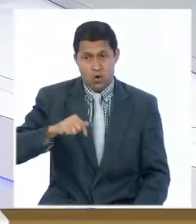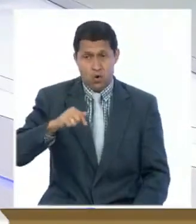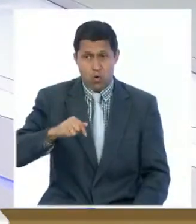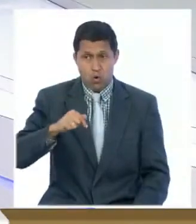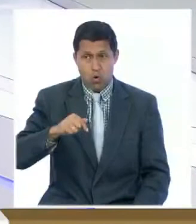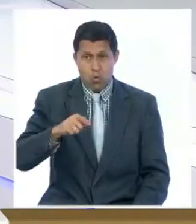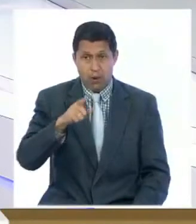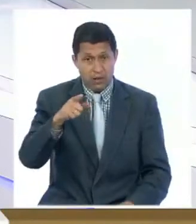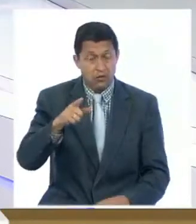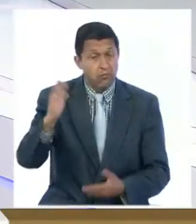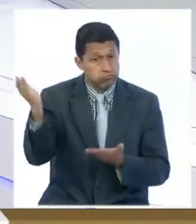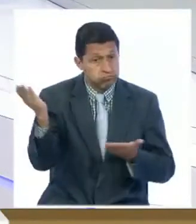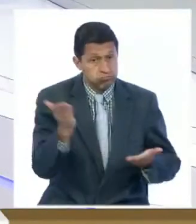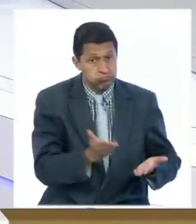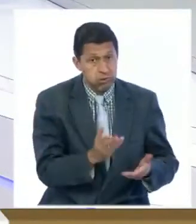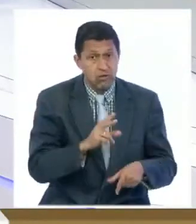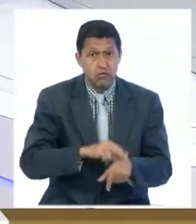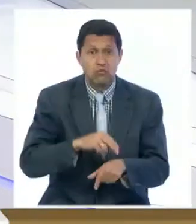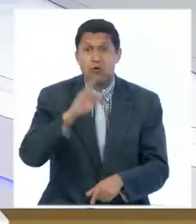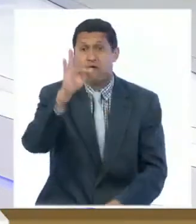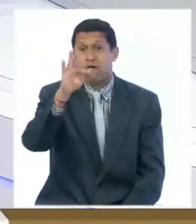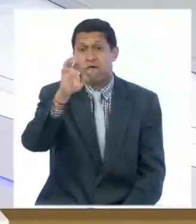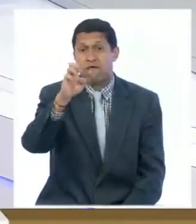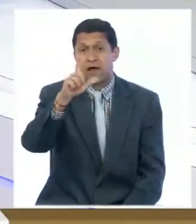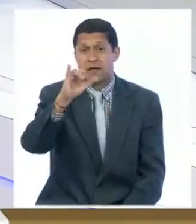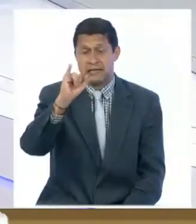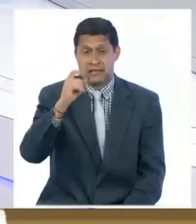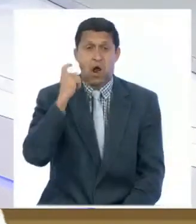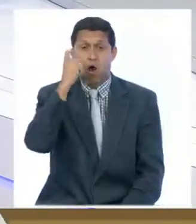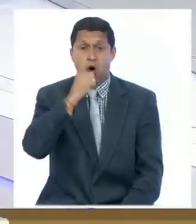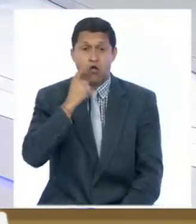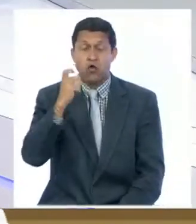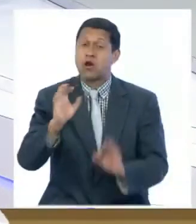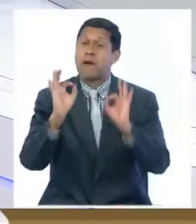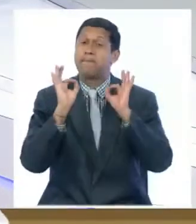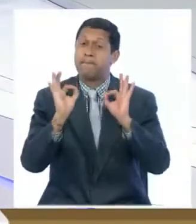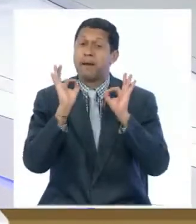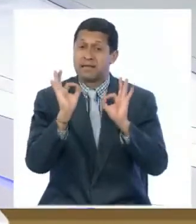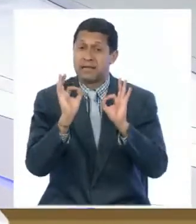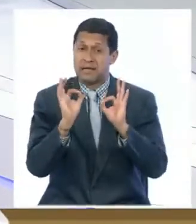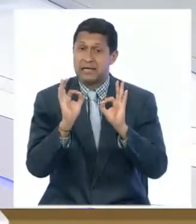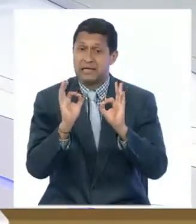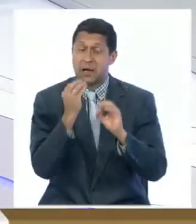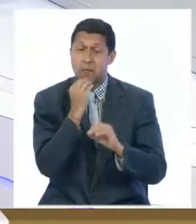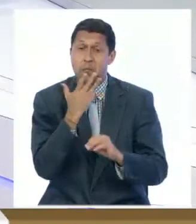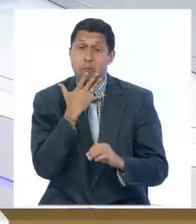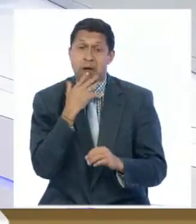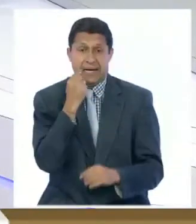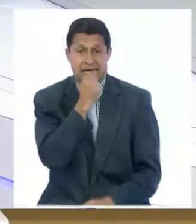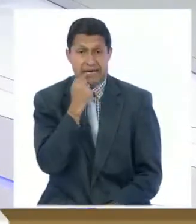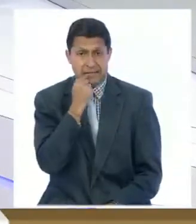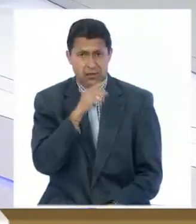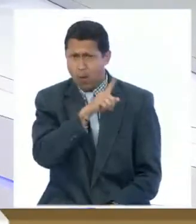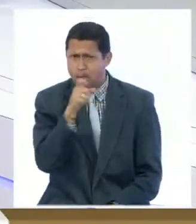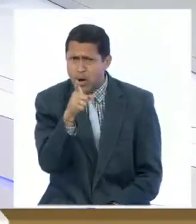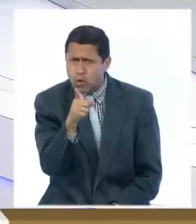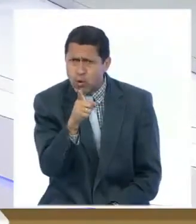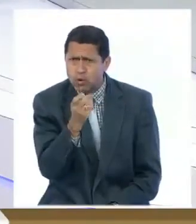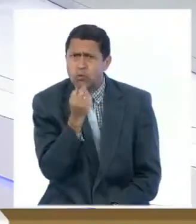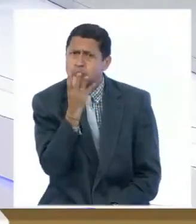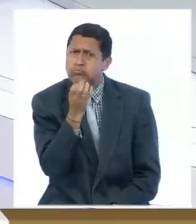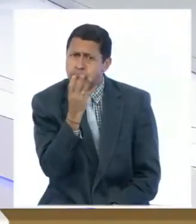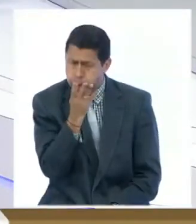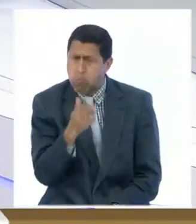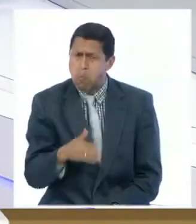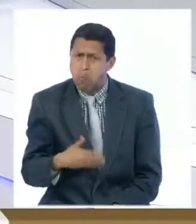hoy. Para ellos nos va a estar acompañando el doctor Félix Díaz, odontólogo especialista en estética dental. Si tienen preguntas o comentarios